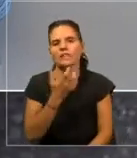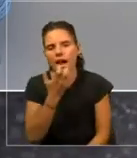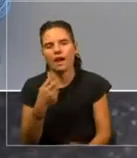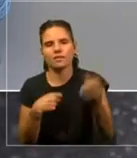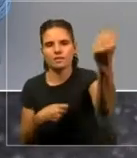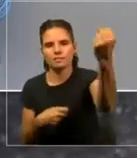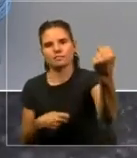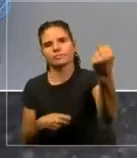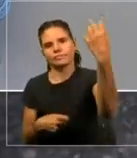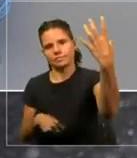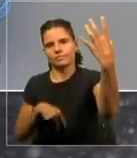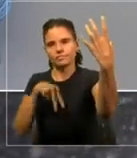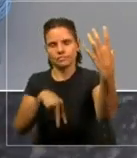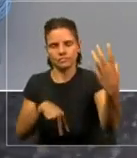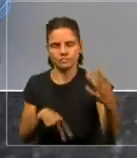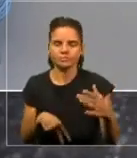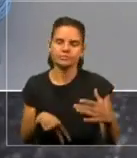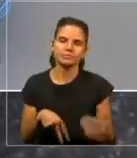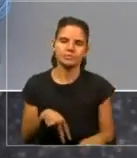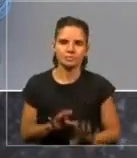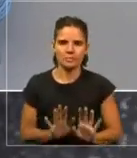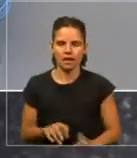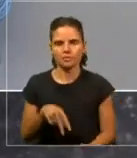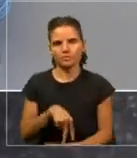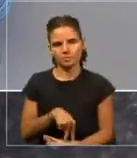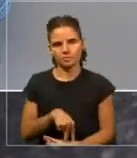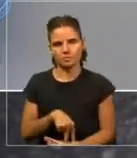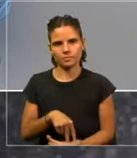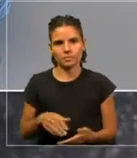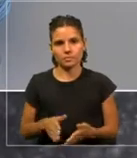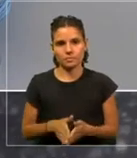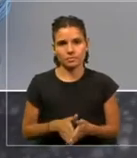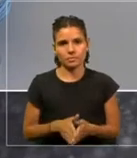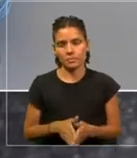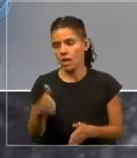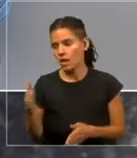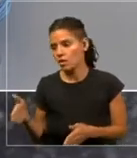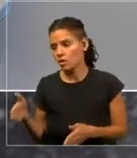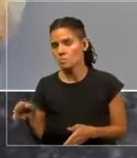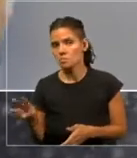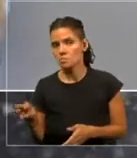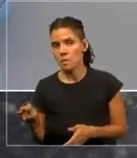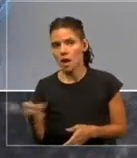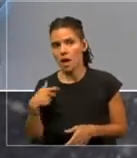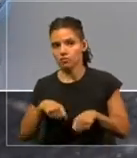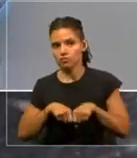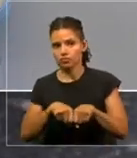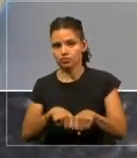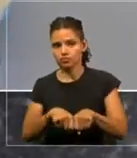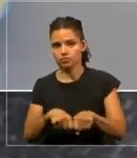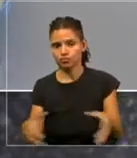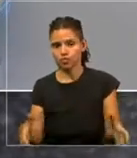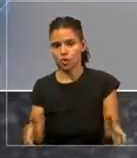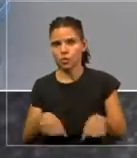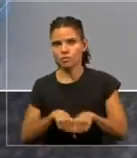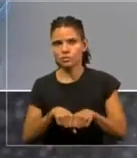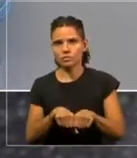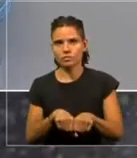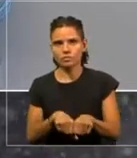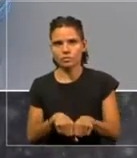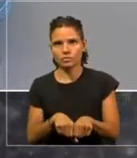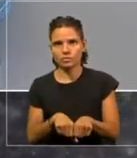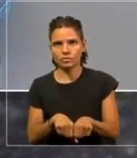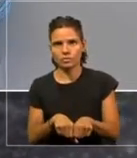en una calle angosta, yo paro. Al lado mío, una madre con un carrito de bebé se tira a cruzar y con